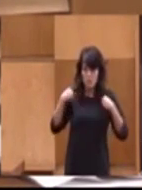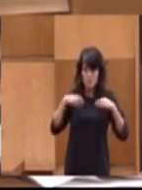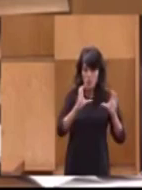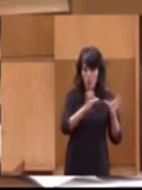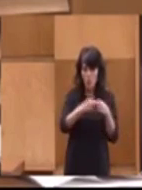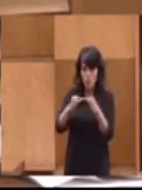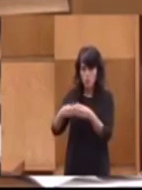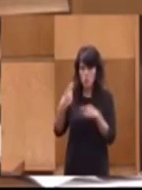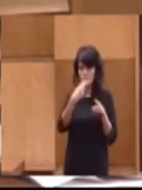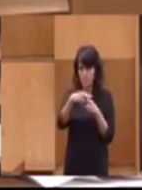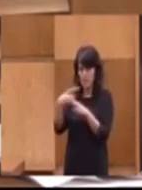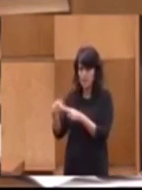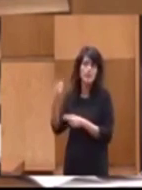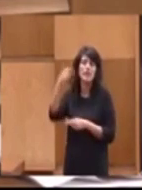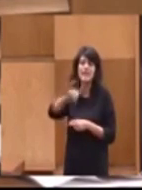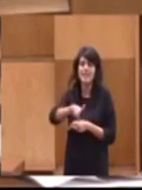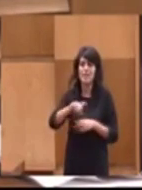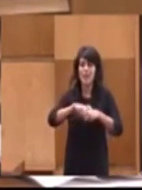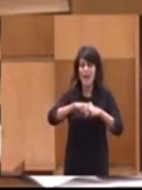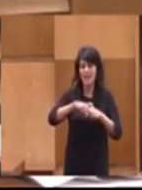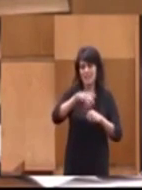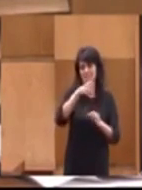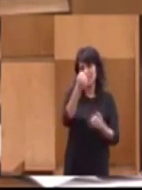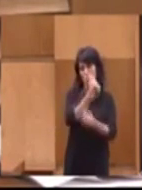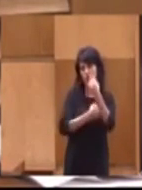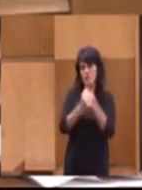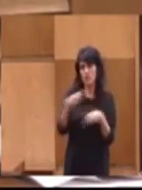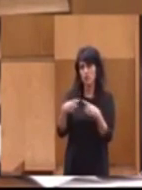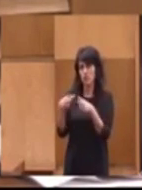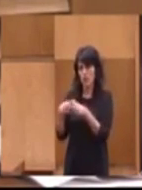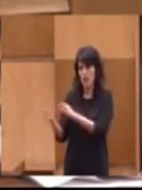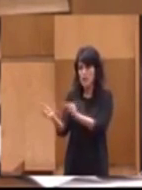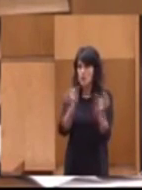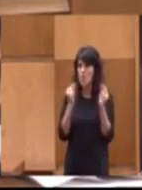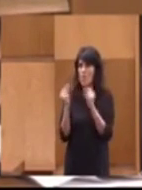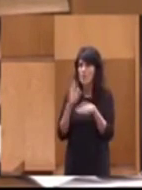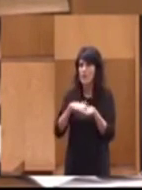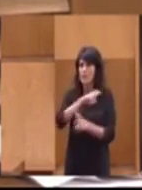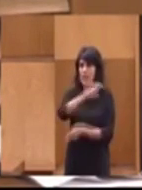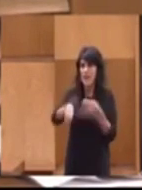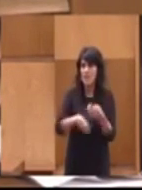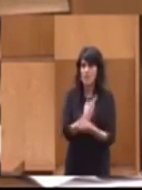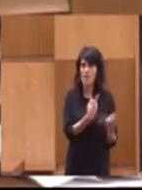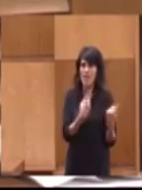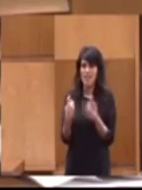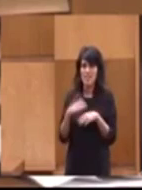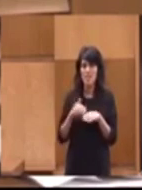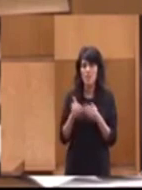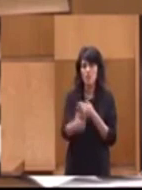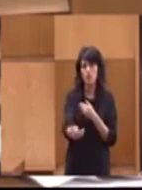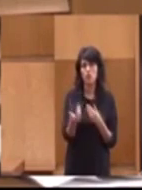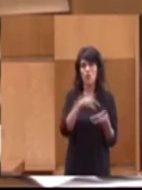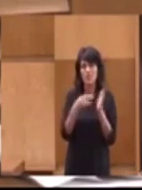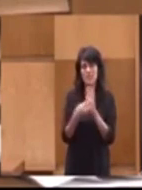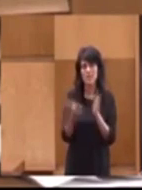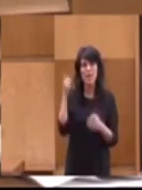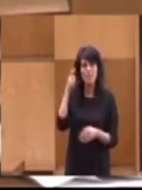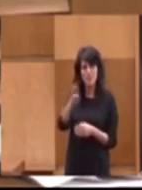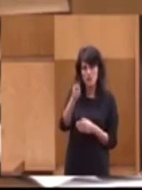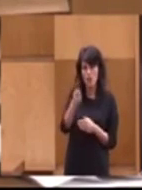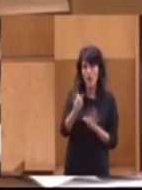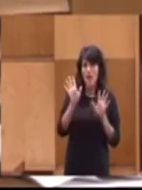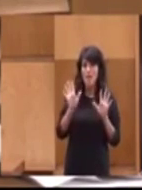parlamentarios, pero también están los agentes económicos y sociales. Un debate que busque una reforma muy necesaria para el futuro del sistema de las pensiones,